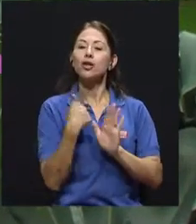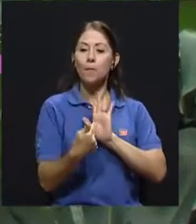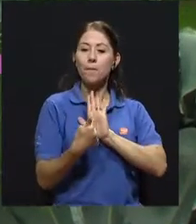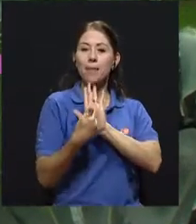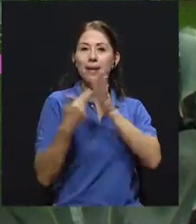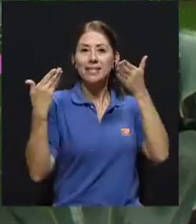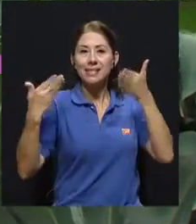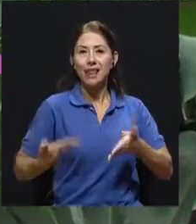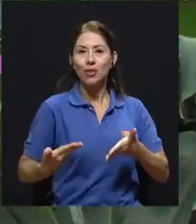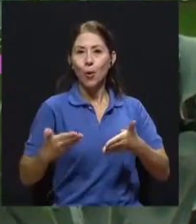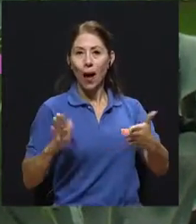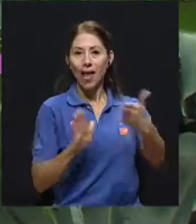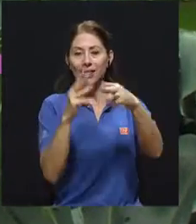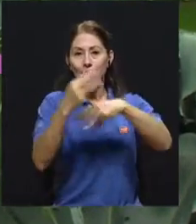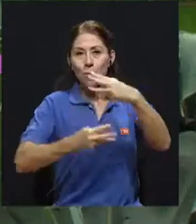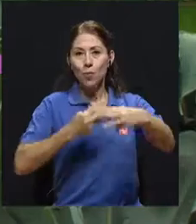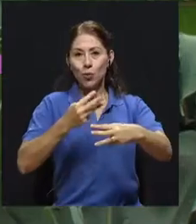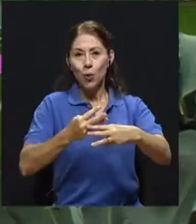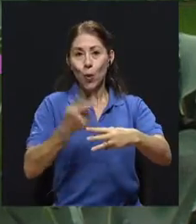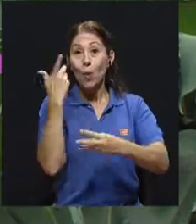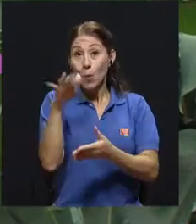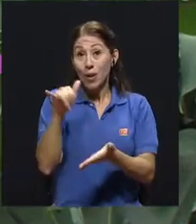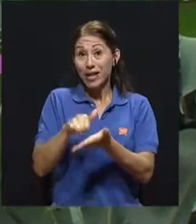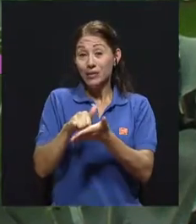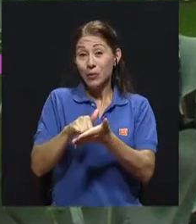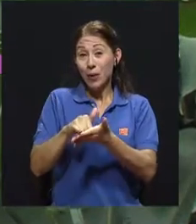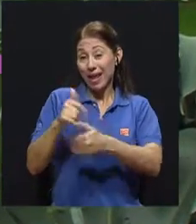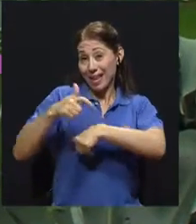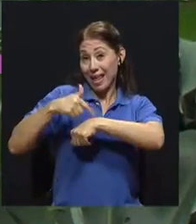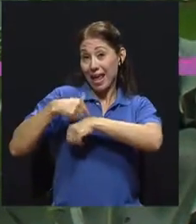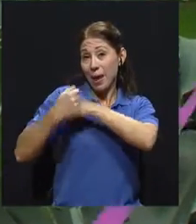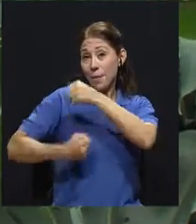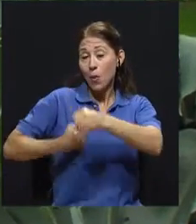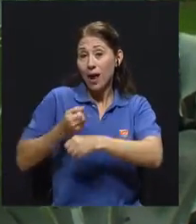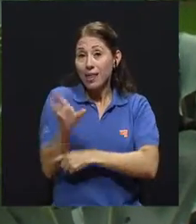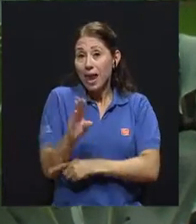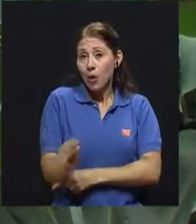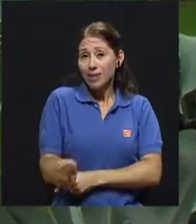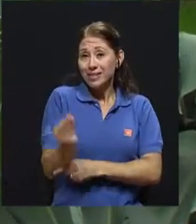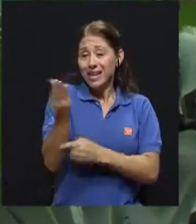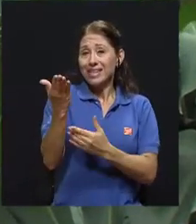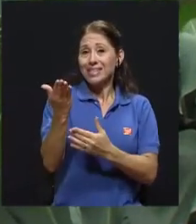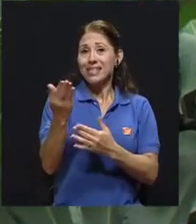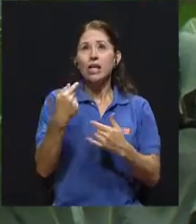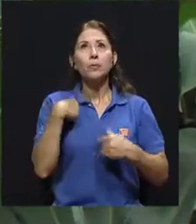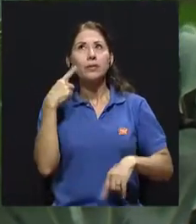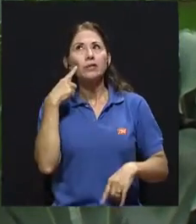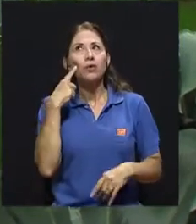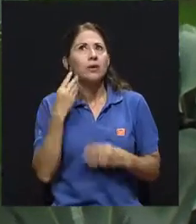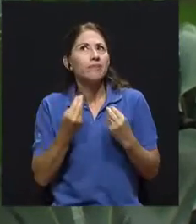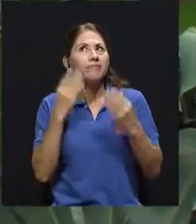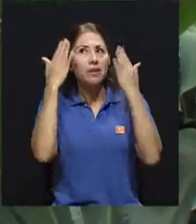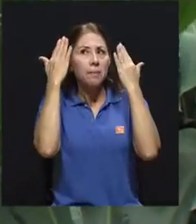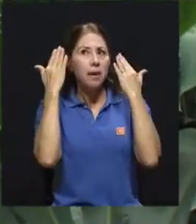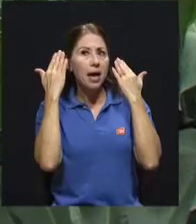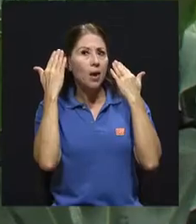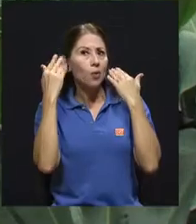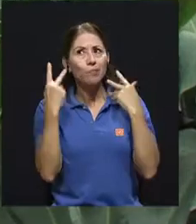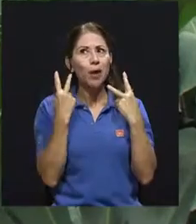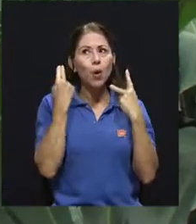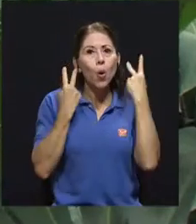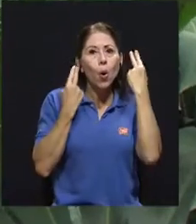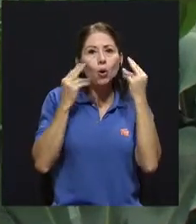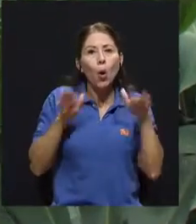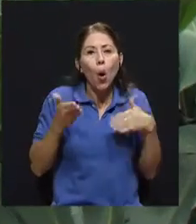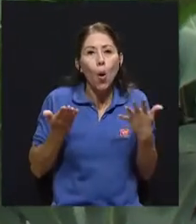en la época de la adolescencia y la juventud, la apariencia en términos de cómo me corto el pelo, si me lo tiño, si uso una moda, si